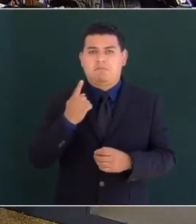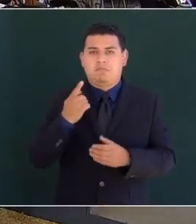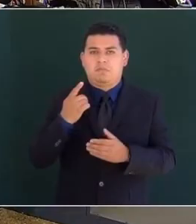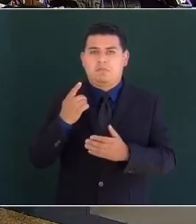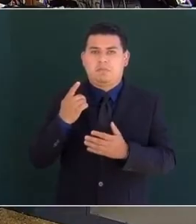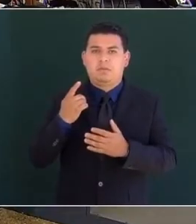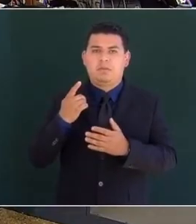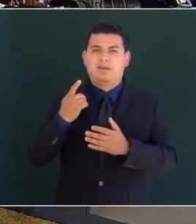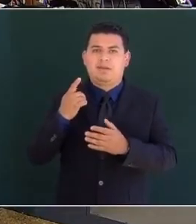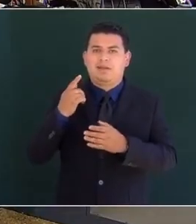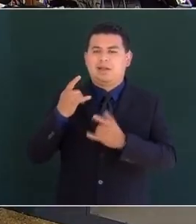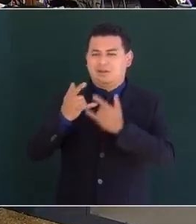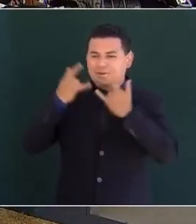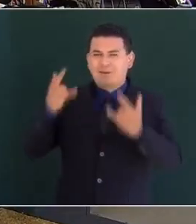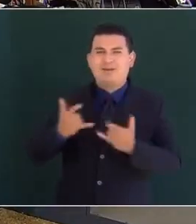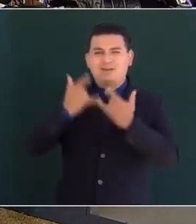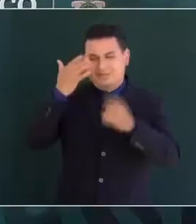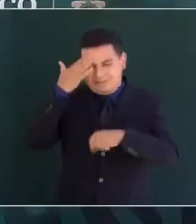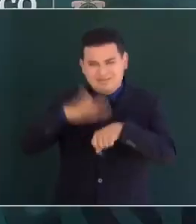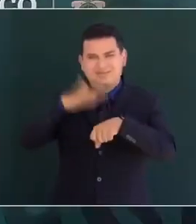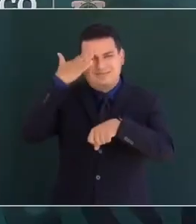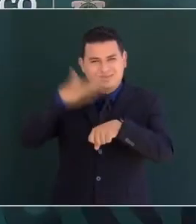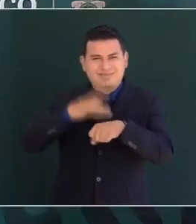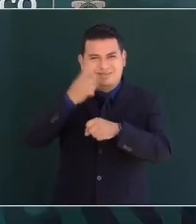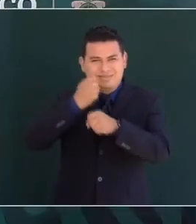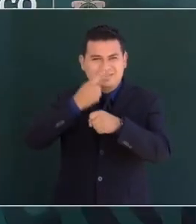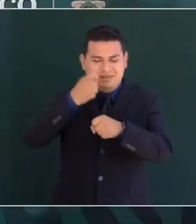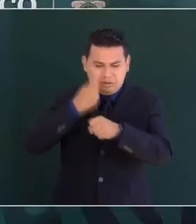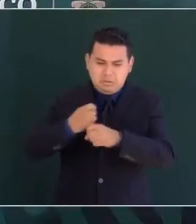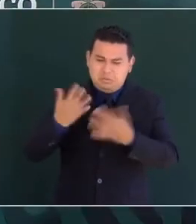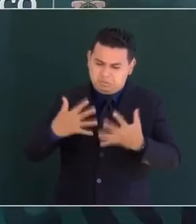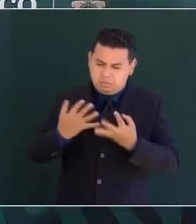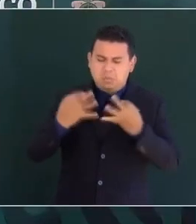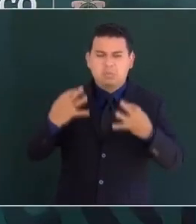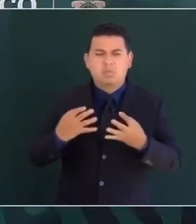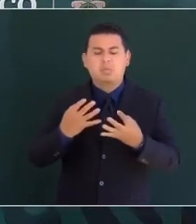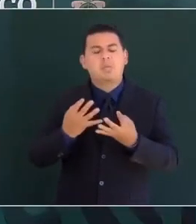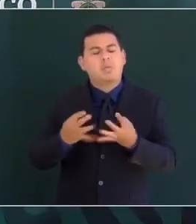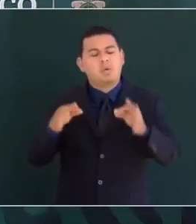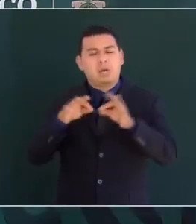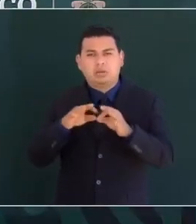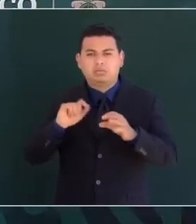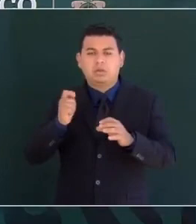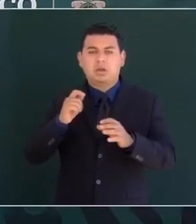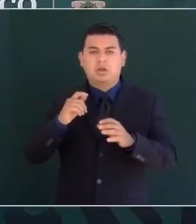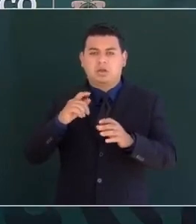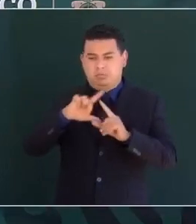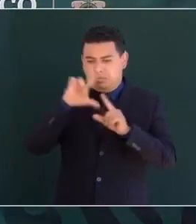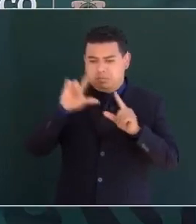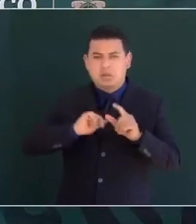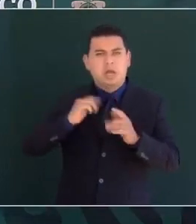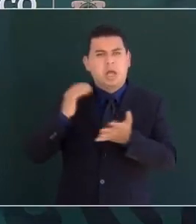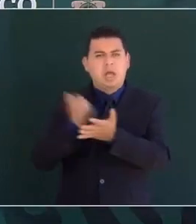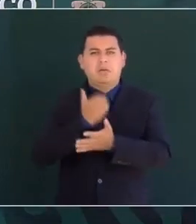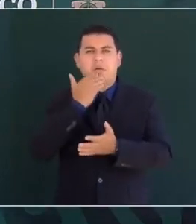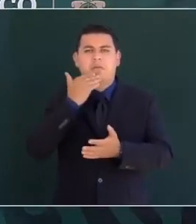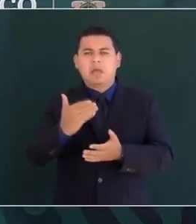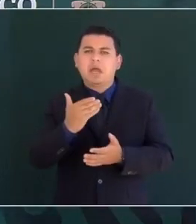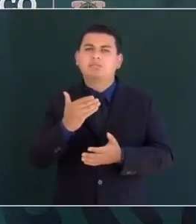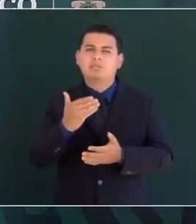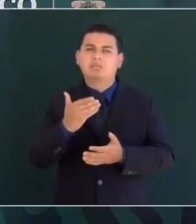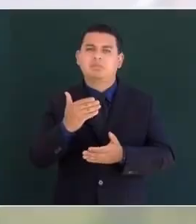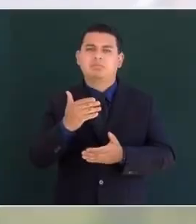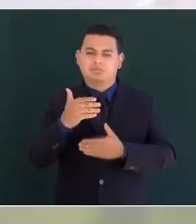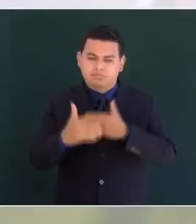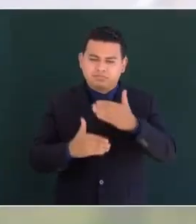las efemérides históricas más importantes en la fundación de nuestra república llevemos a cabo